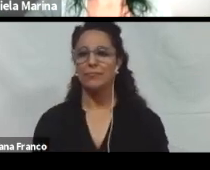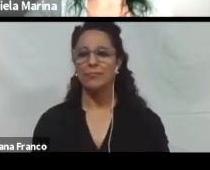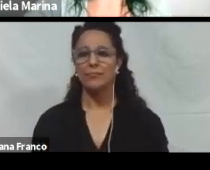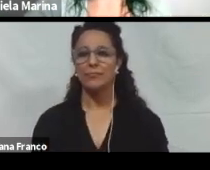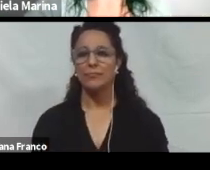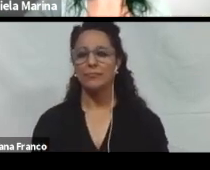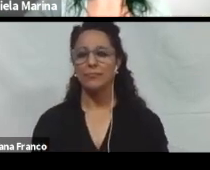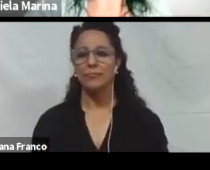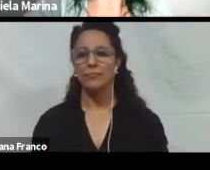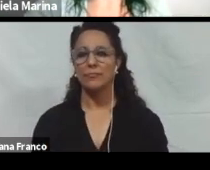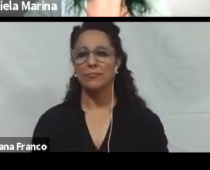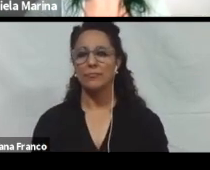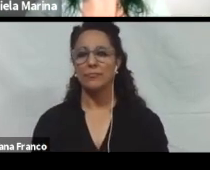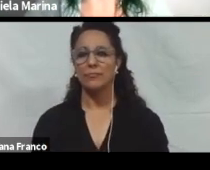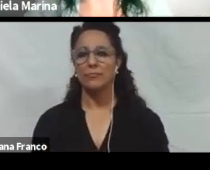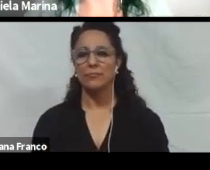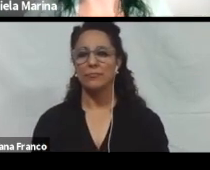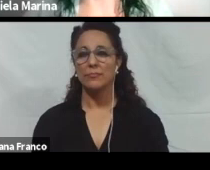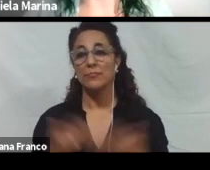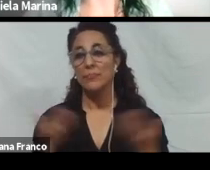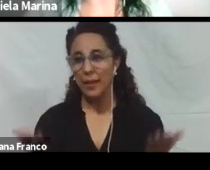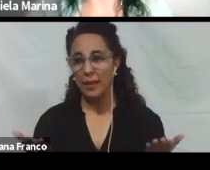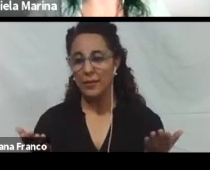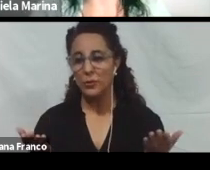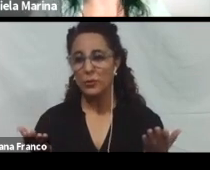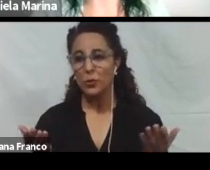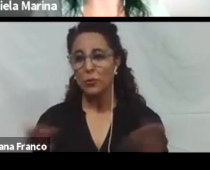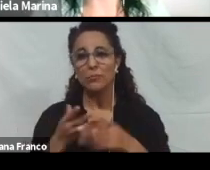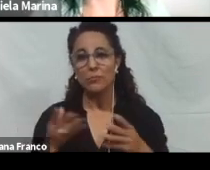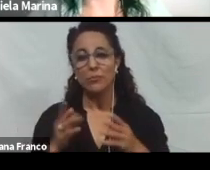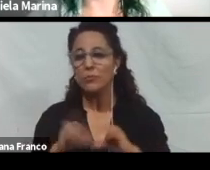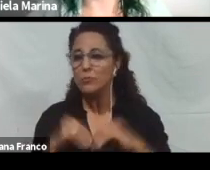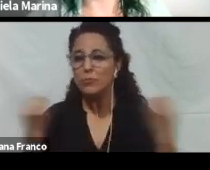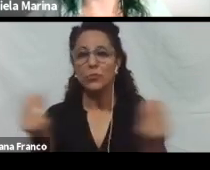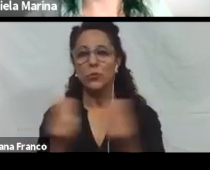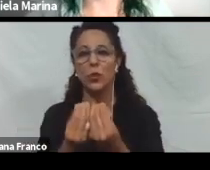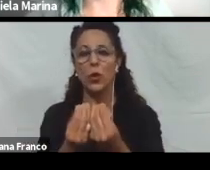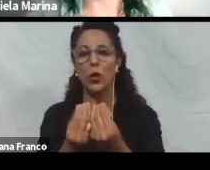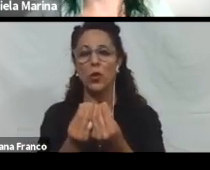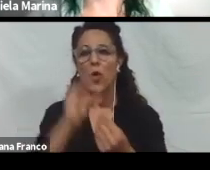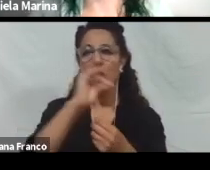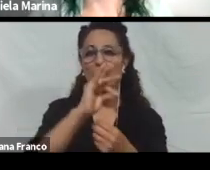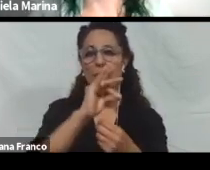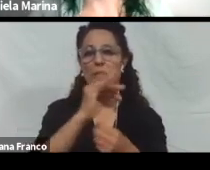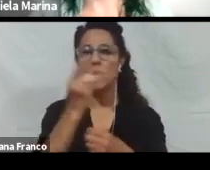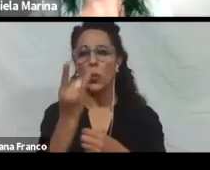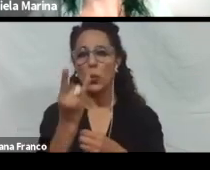Así que, bueno, eso es todo respecto a lo que es el diseño universal para el aprendizaje.